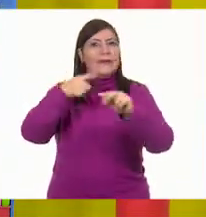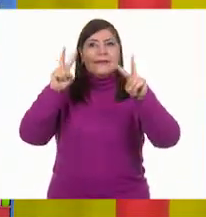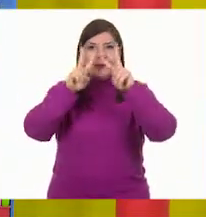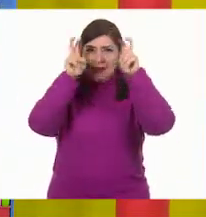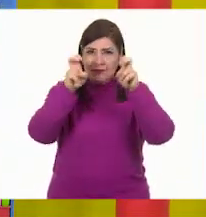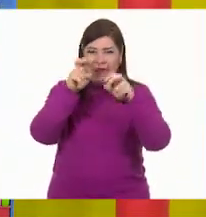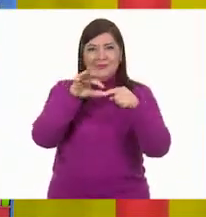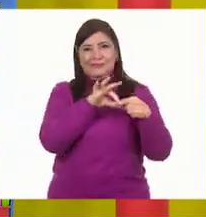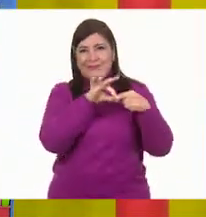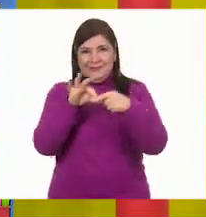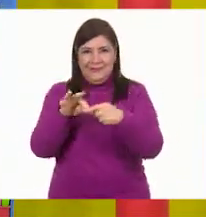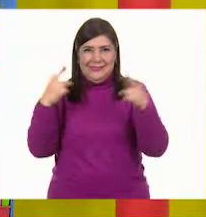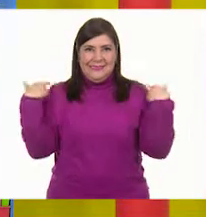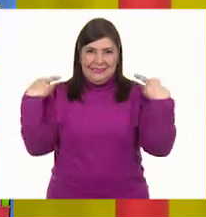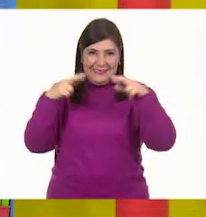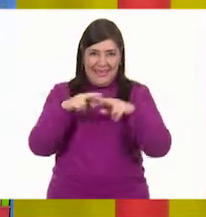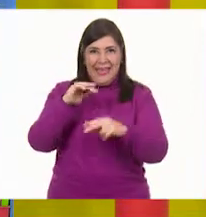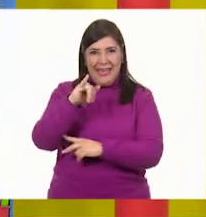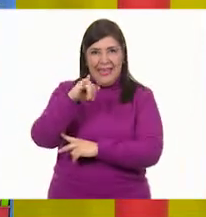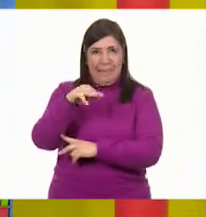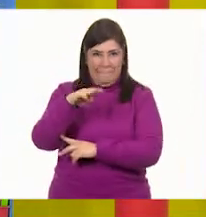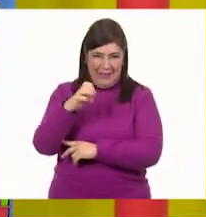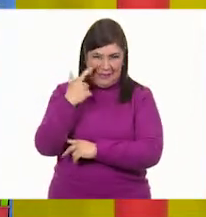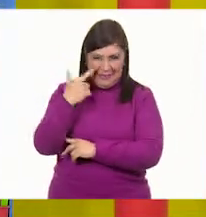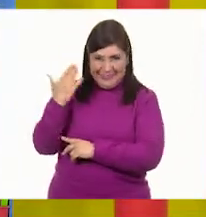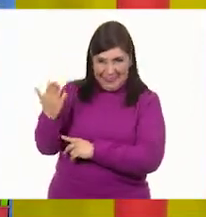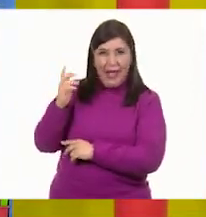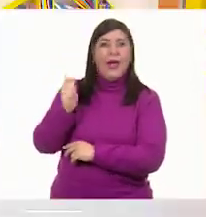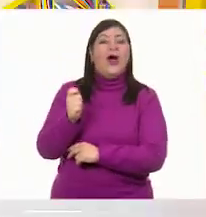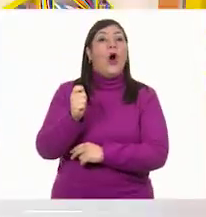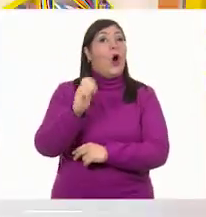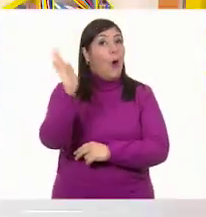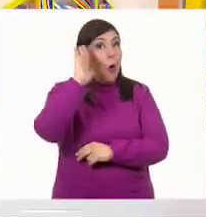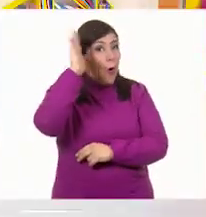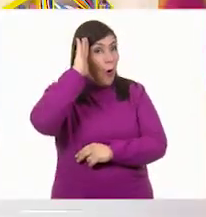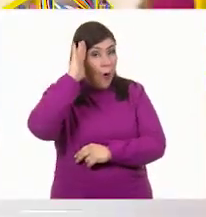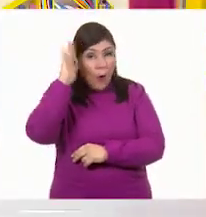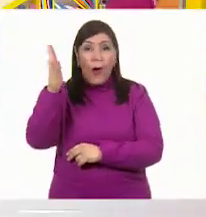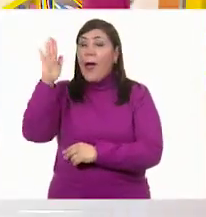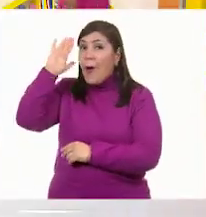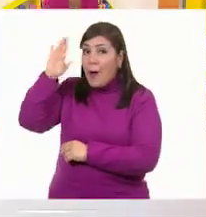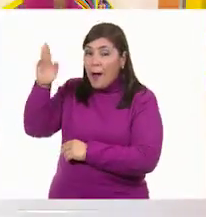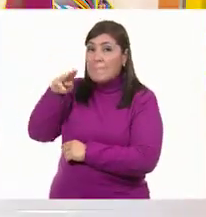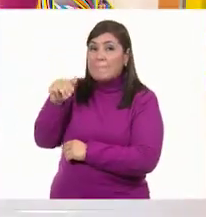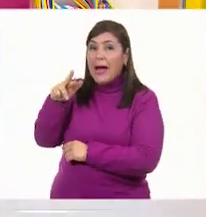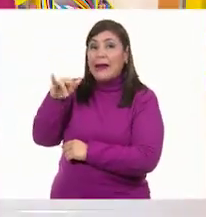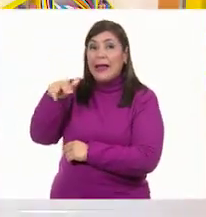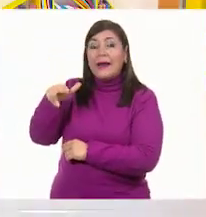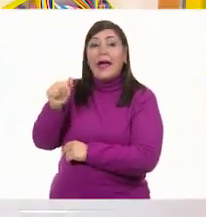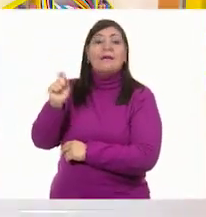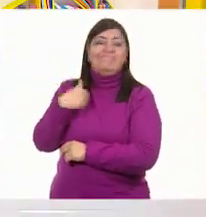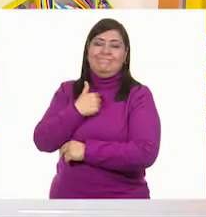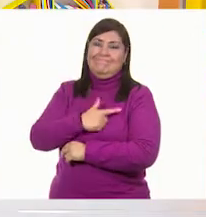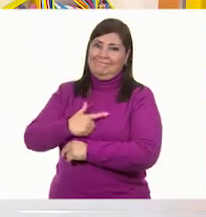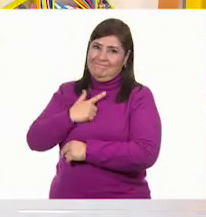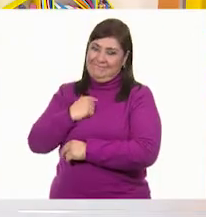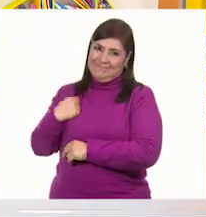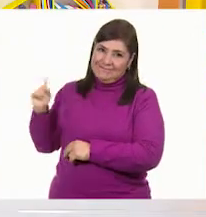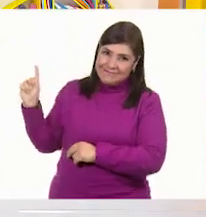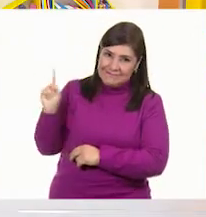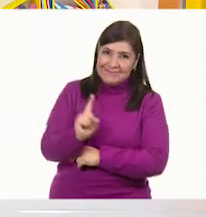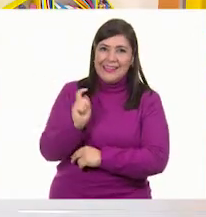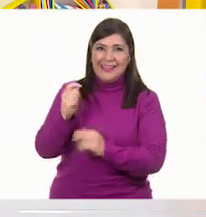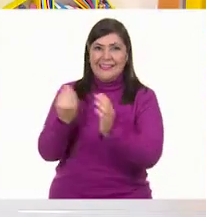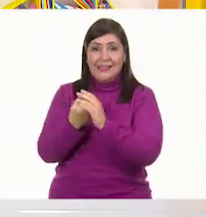vamos a invitar a la maestra Ime. Hola, maestra. Hola, Mariana. ¿Qué tal? Qué gusto estar contigo en esta clase. Hola,